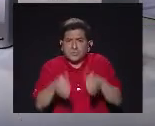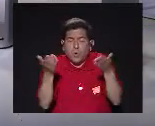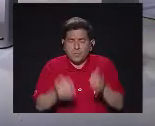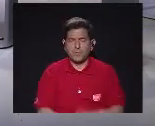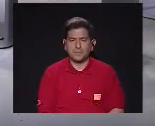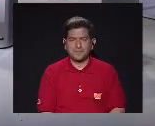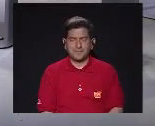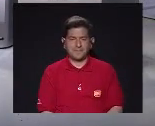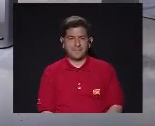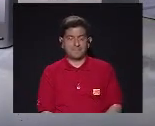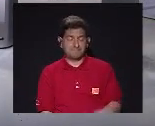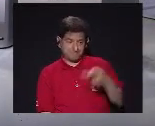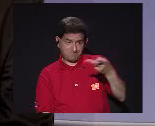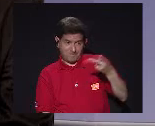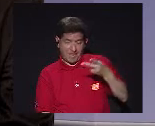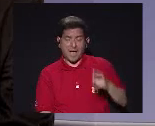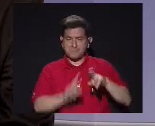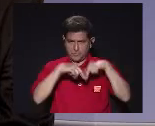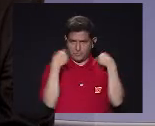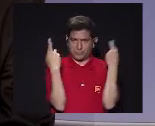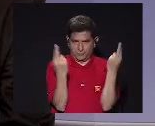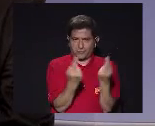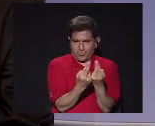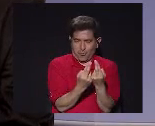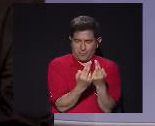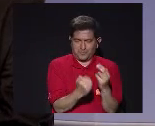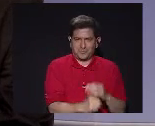Daniel Y yo nos reunimos Y